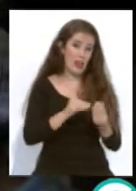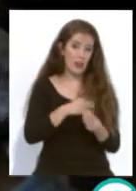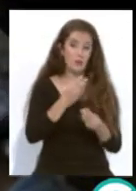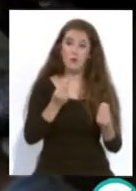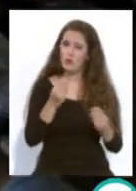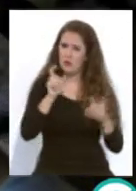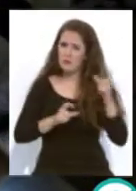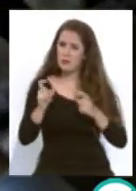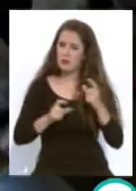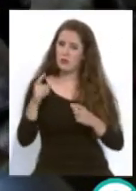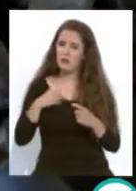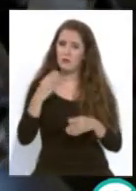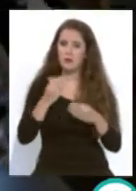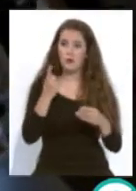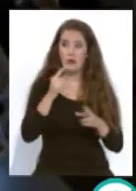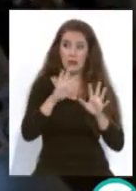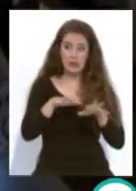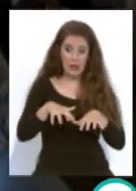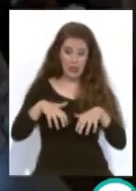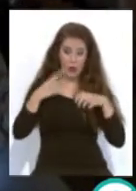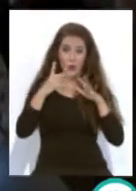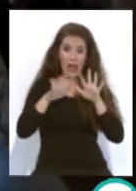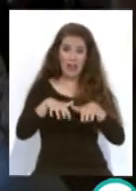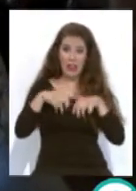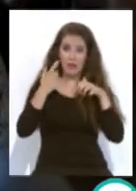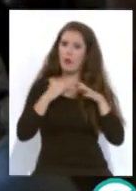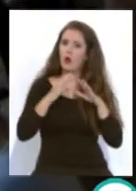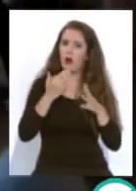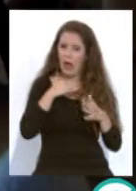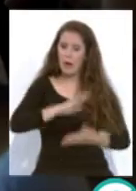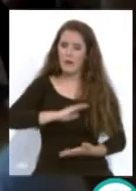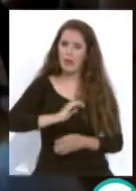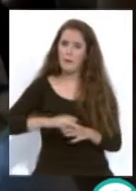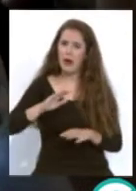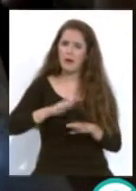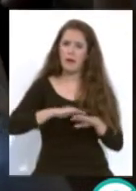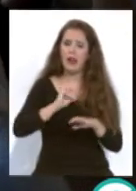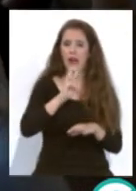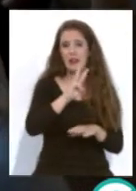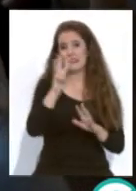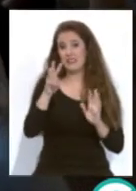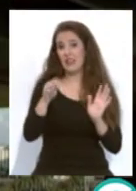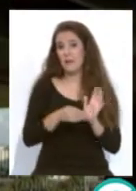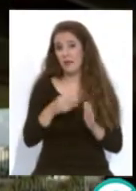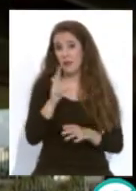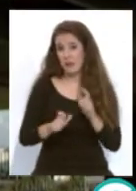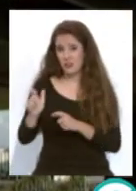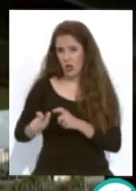tiene una sola grada pero con una capacidad para 3.000 personas o sea vemos también ese